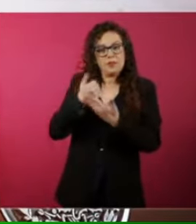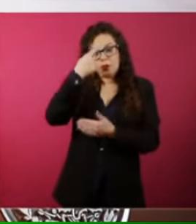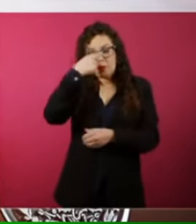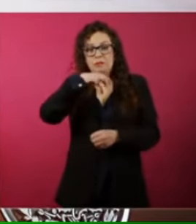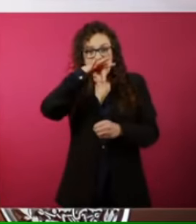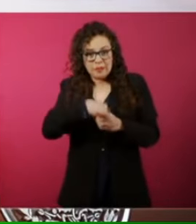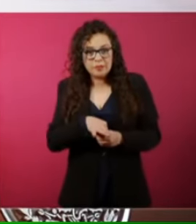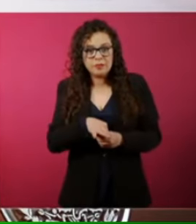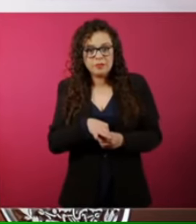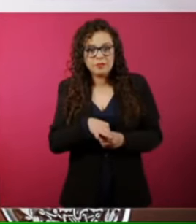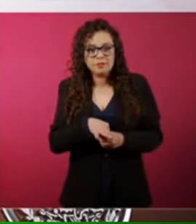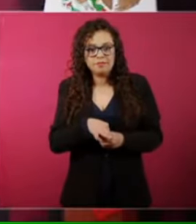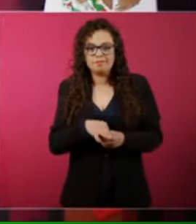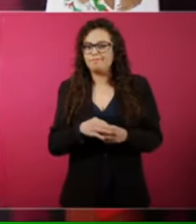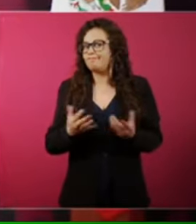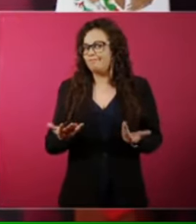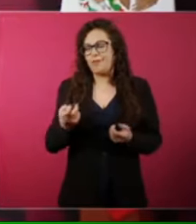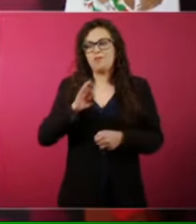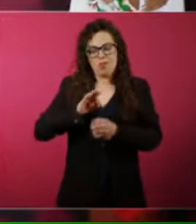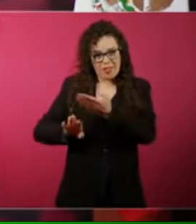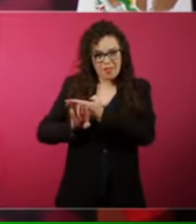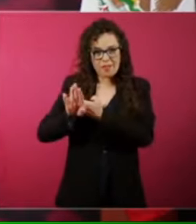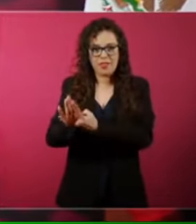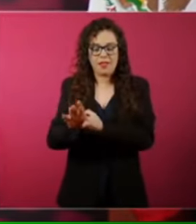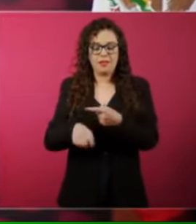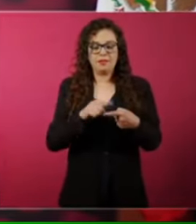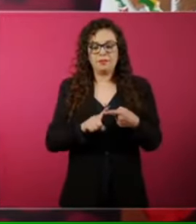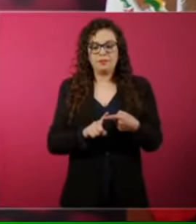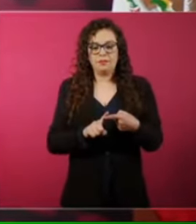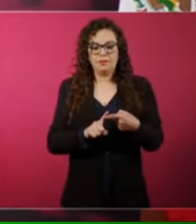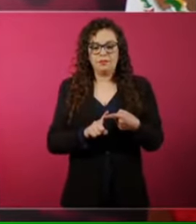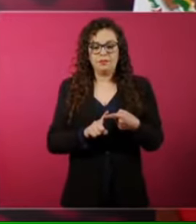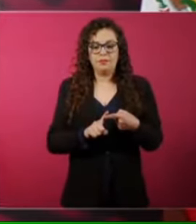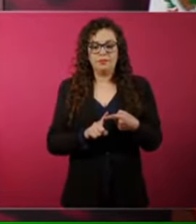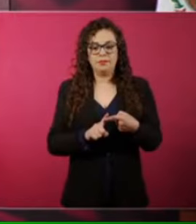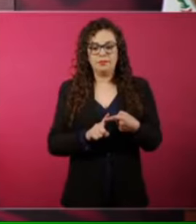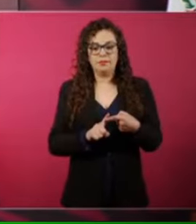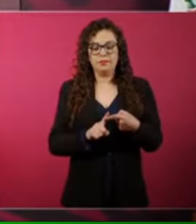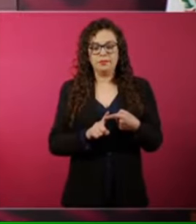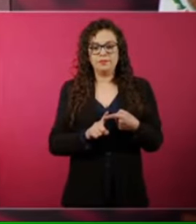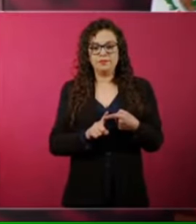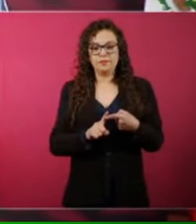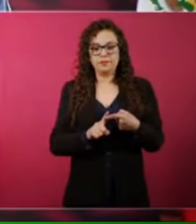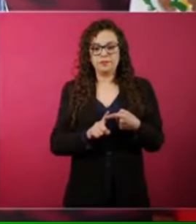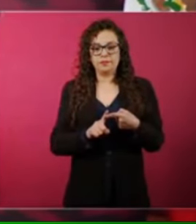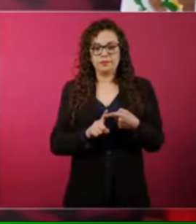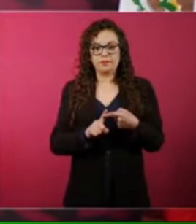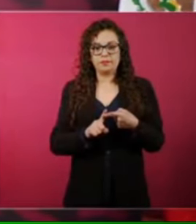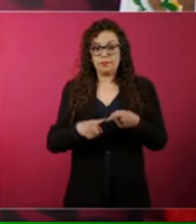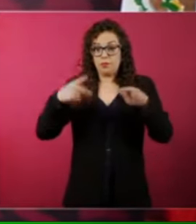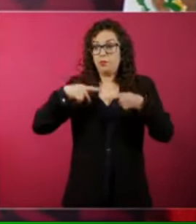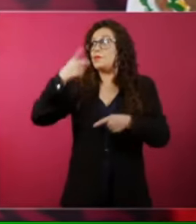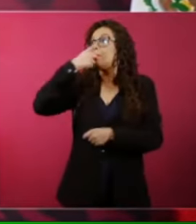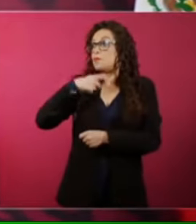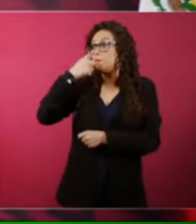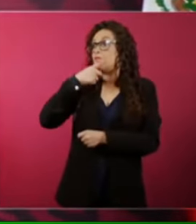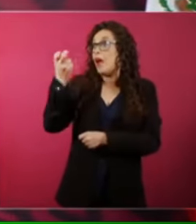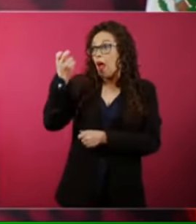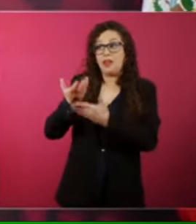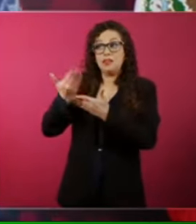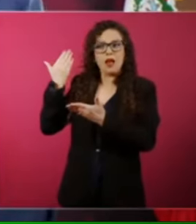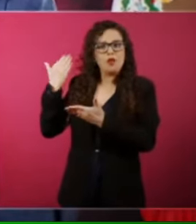abierta el que y no me lo contaron lo viví de cómo